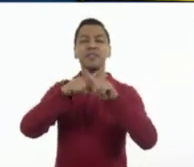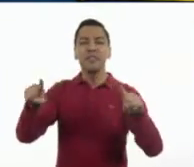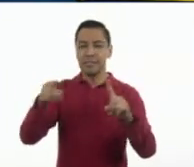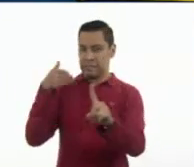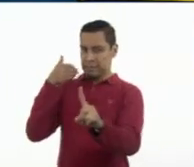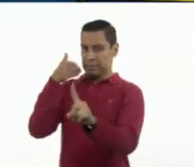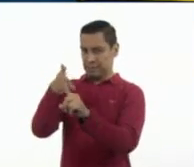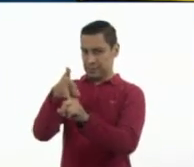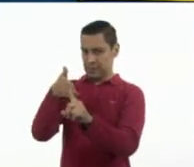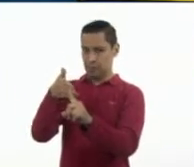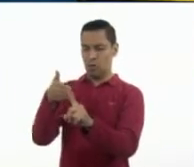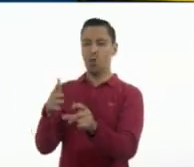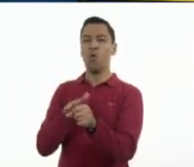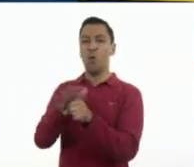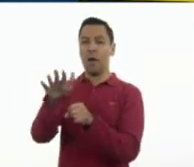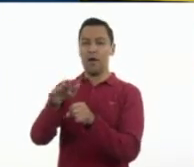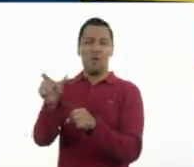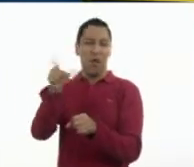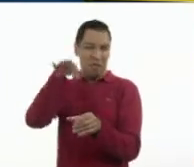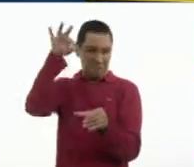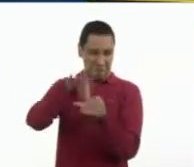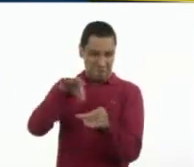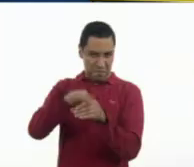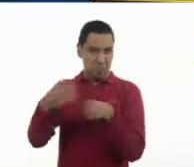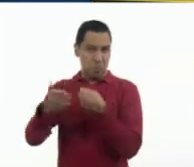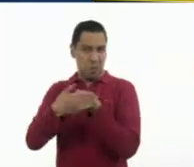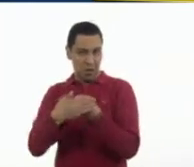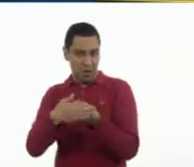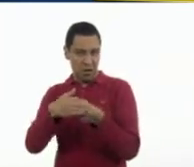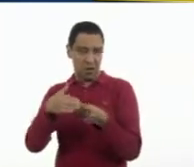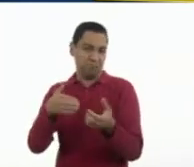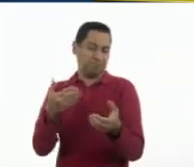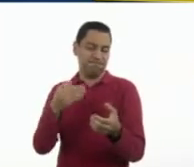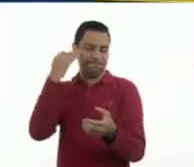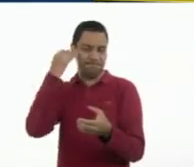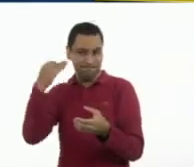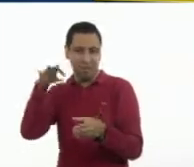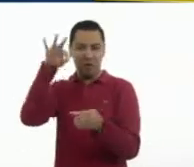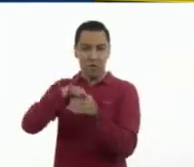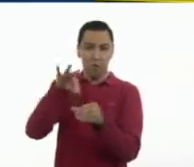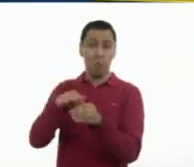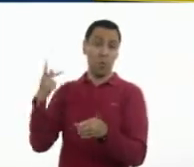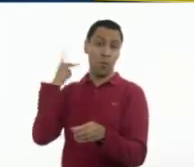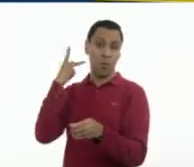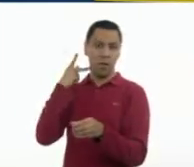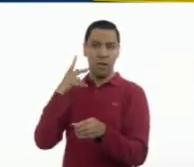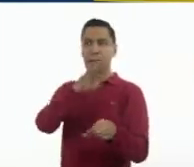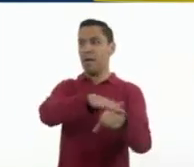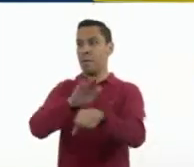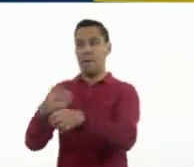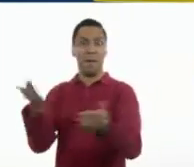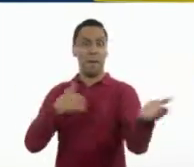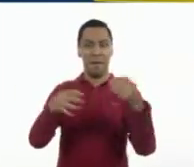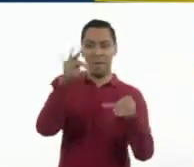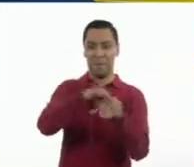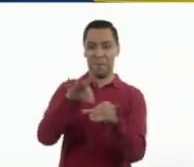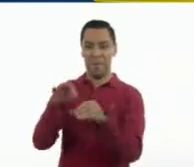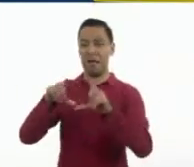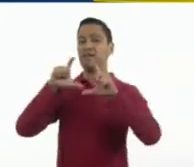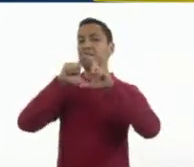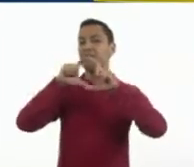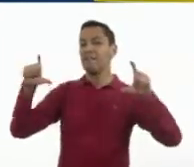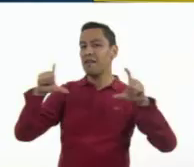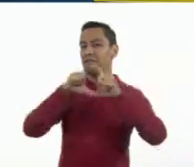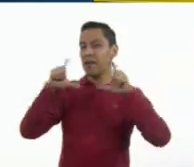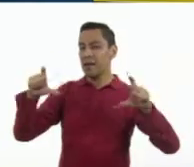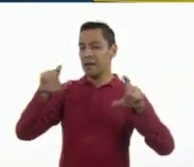Por ejemplo, en tiempos de elecciones, algunos políticos usan frases para atraer a los votantes. Quizá algunos de los